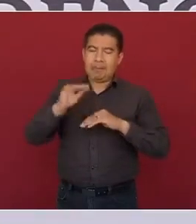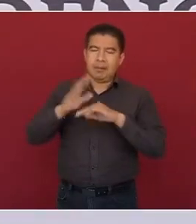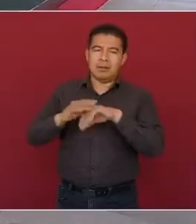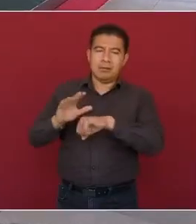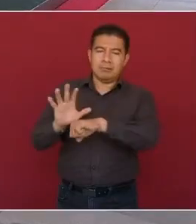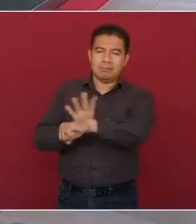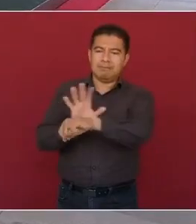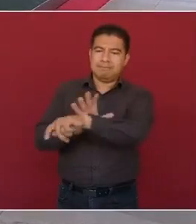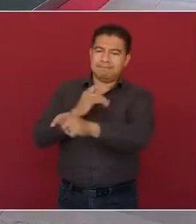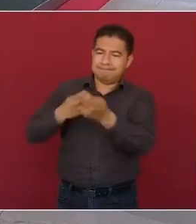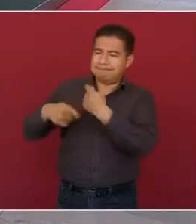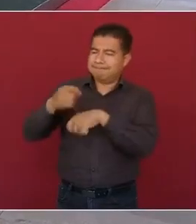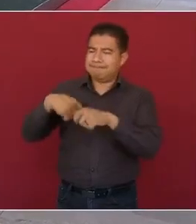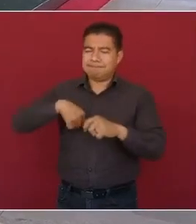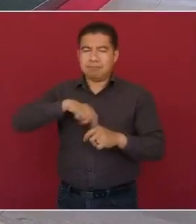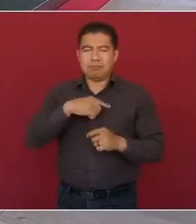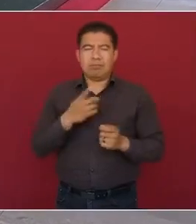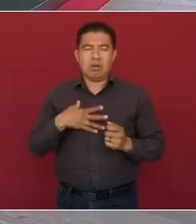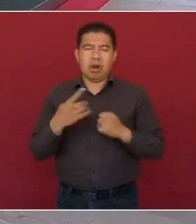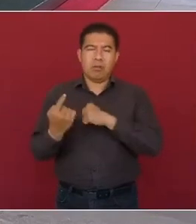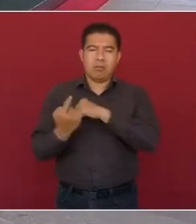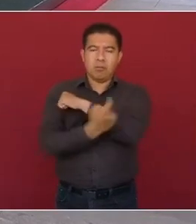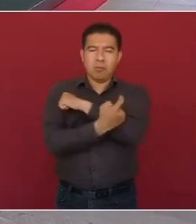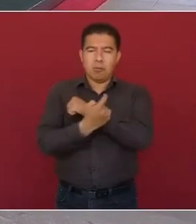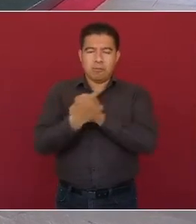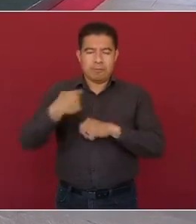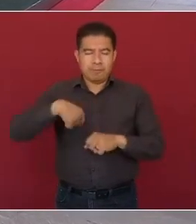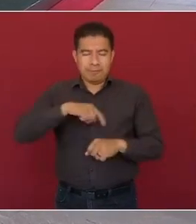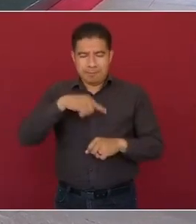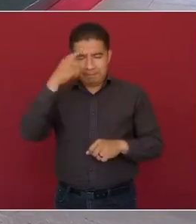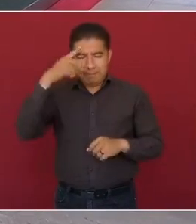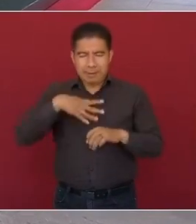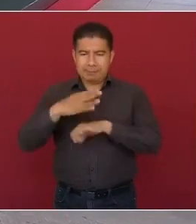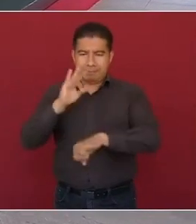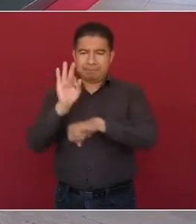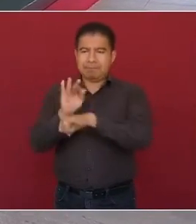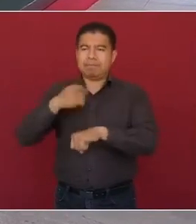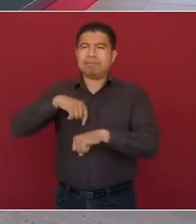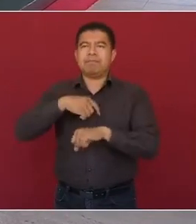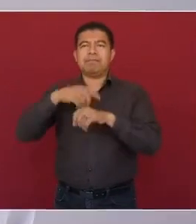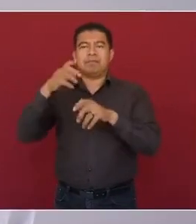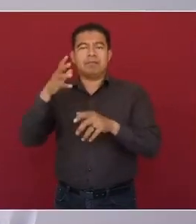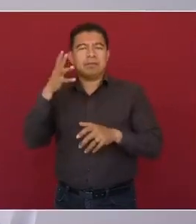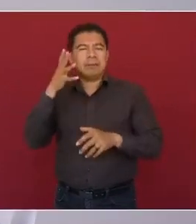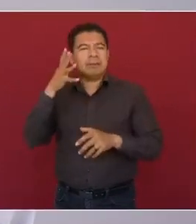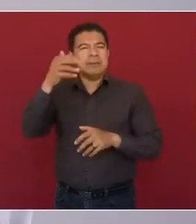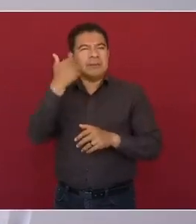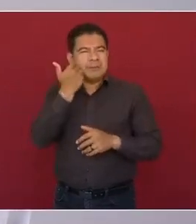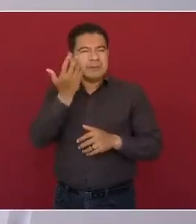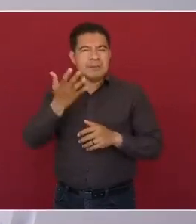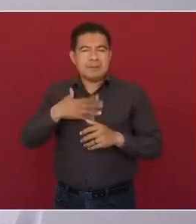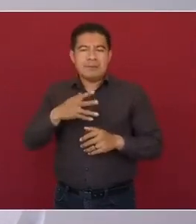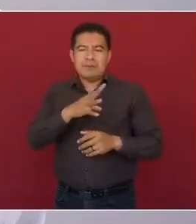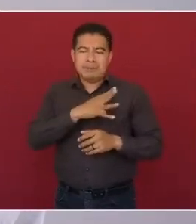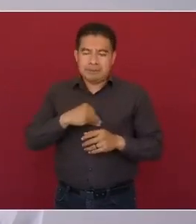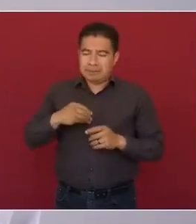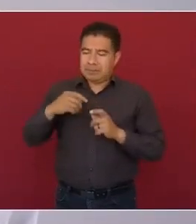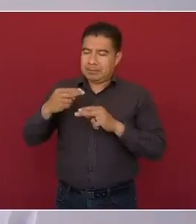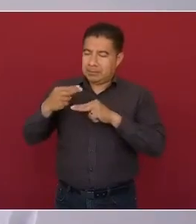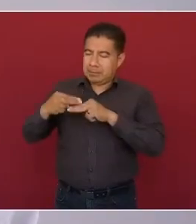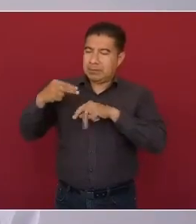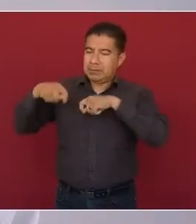Aspiramos a vivir nosotros, nuestros hijos, nuestros nietos, en un país libre, independiente,